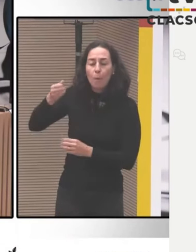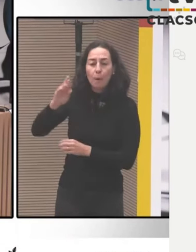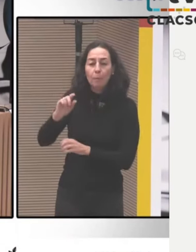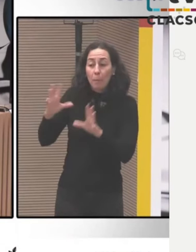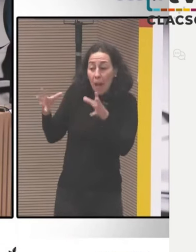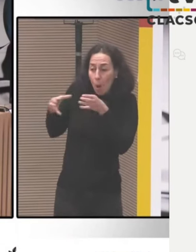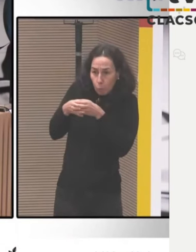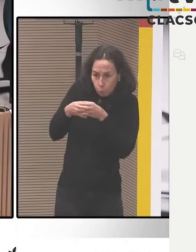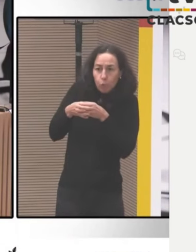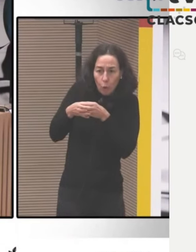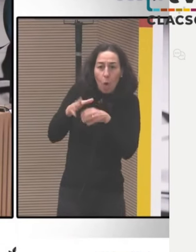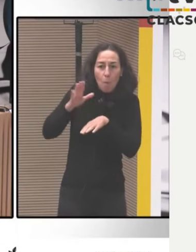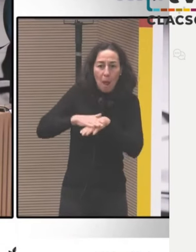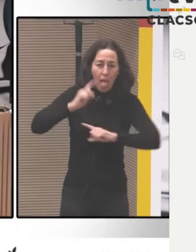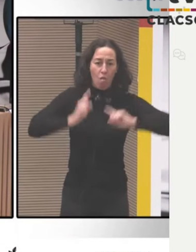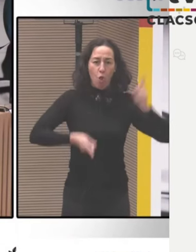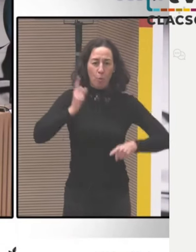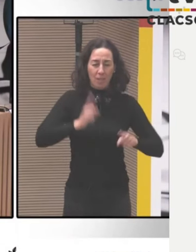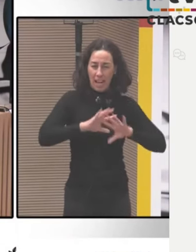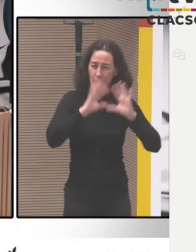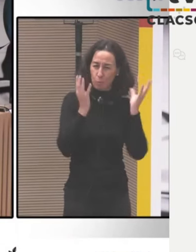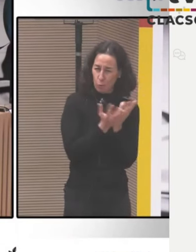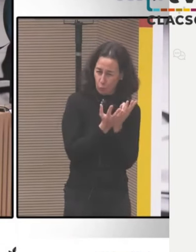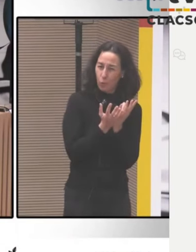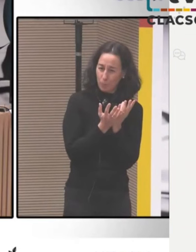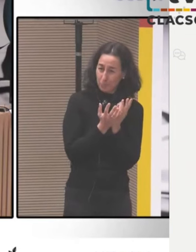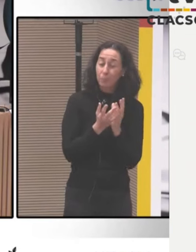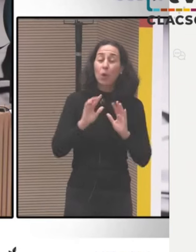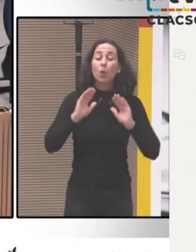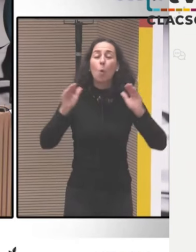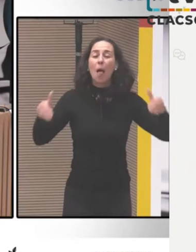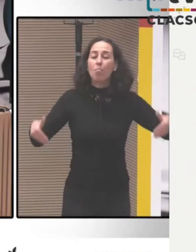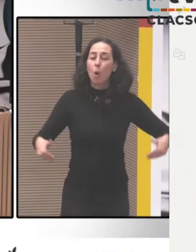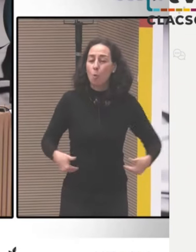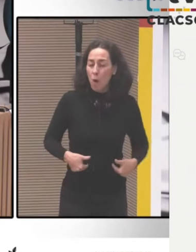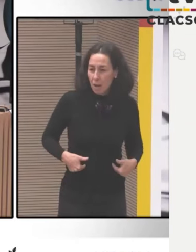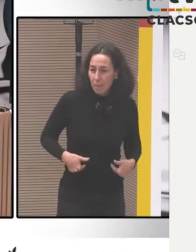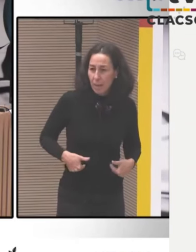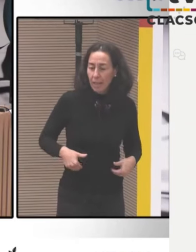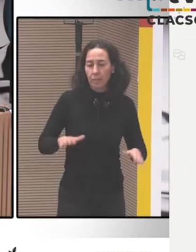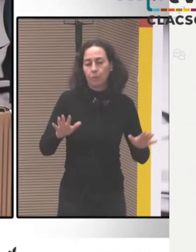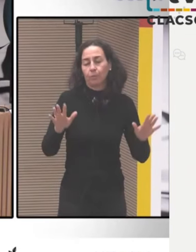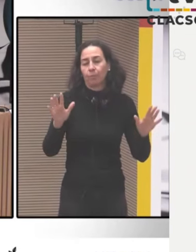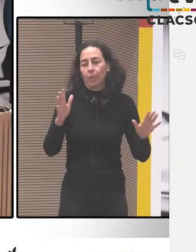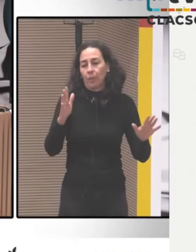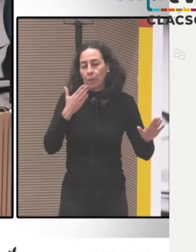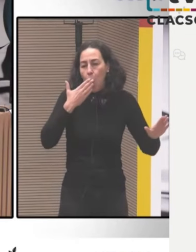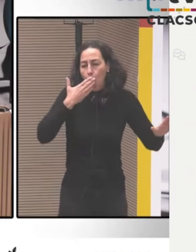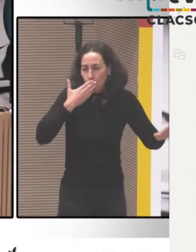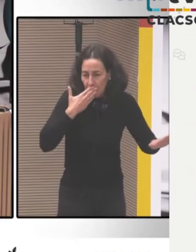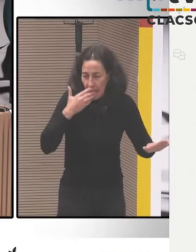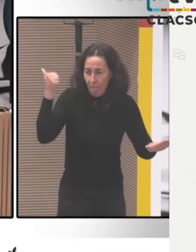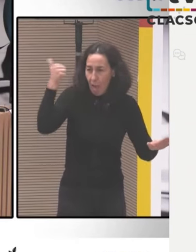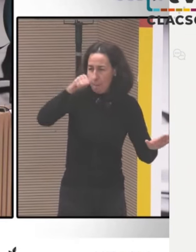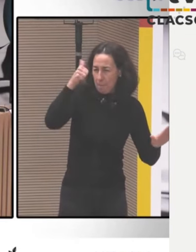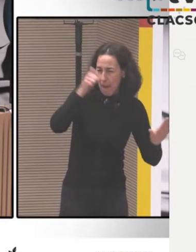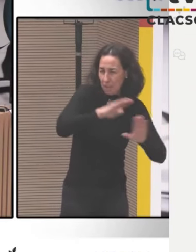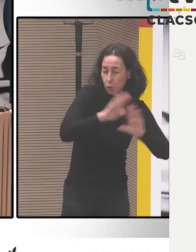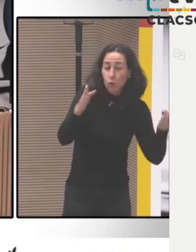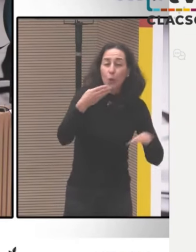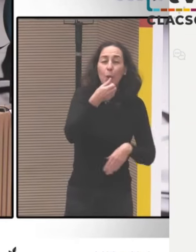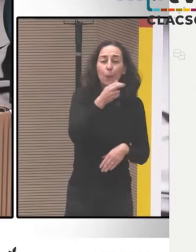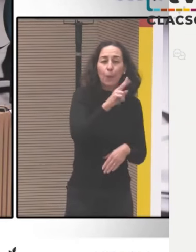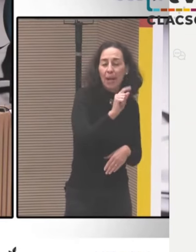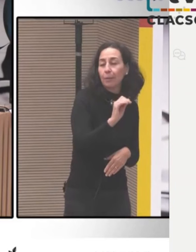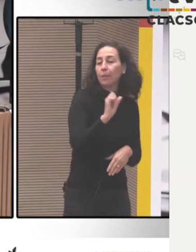vida en el cuidado también con la vida comunitaria dentro de la economía, de los cuidados, de una ética, de los cuidados que